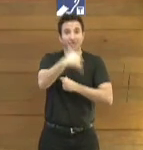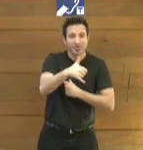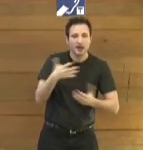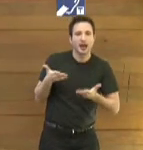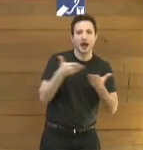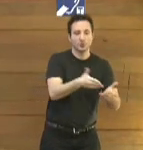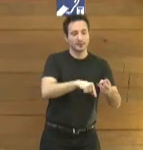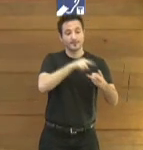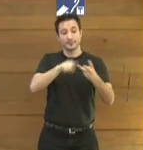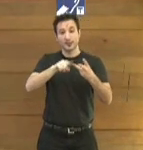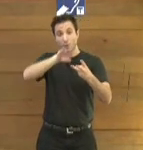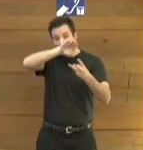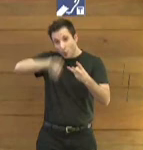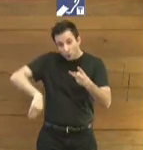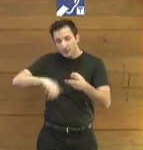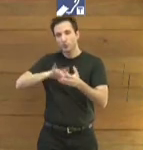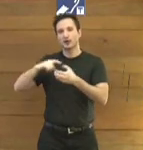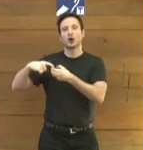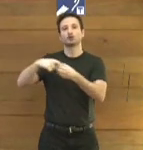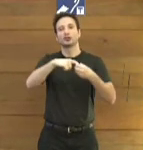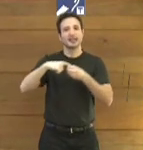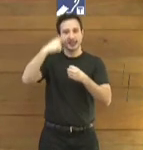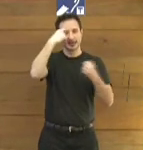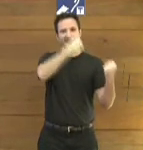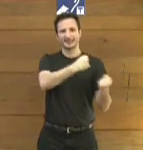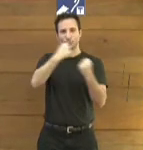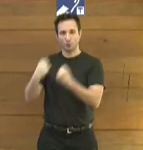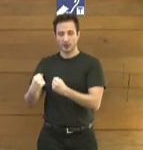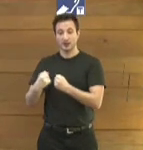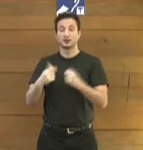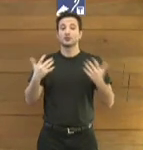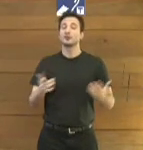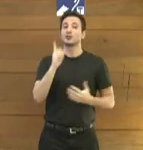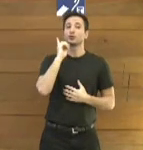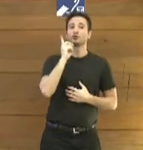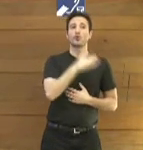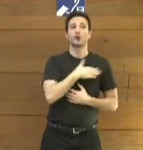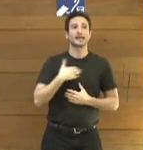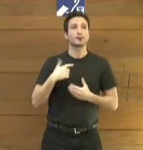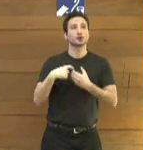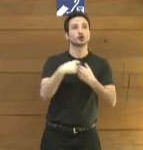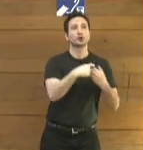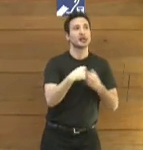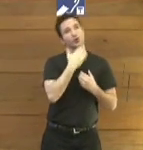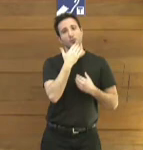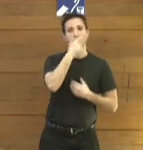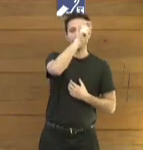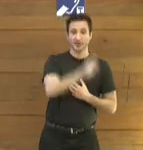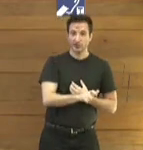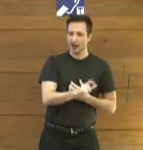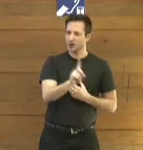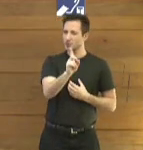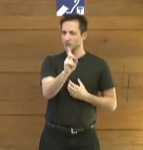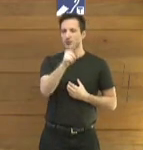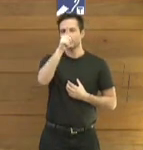Y, por último, la solidaridad institucional. No solamente hemos querido ser solidarios como personas, sino